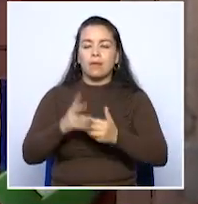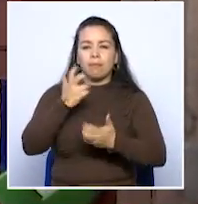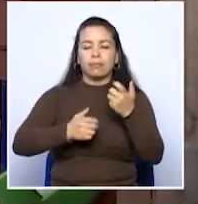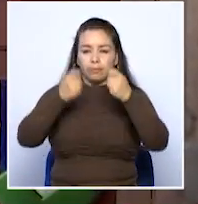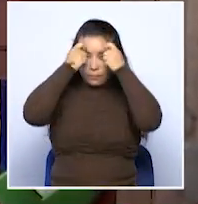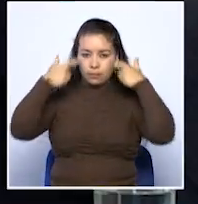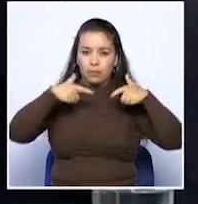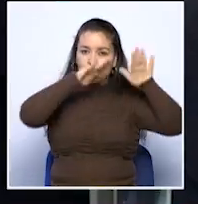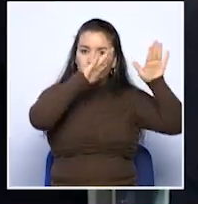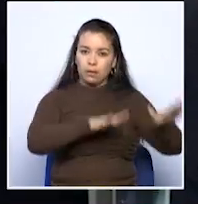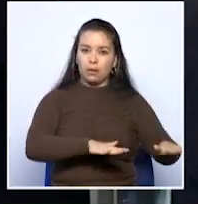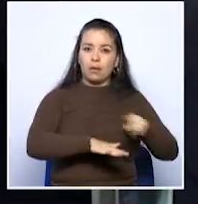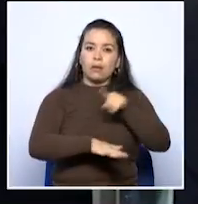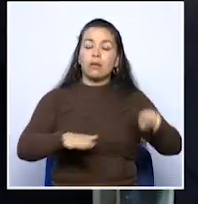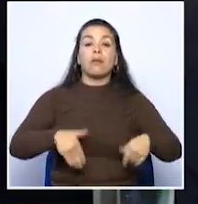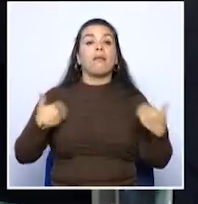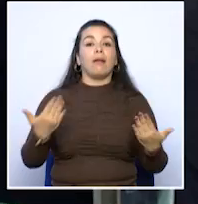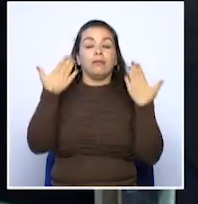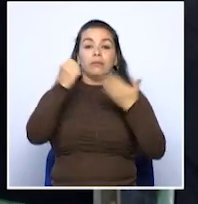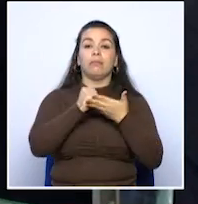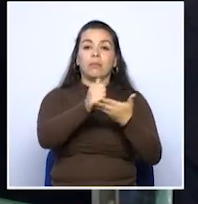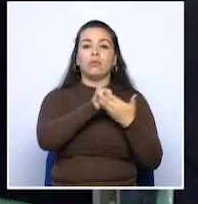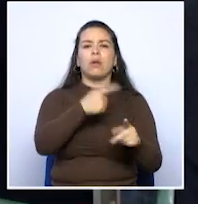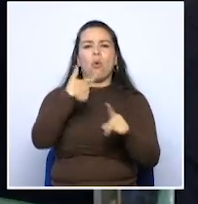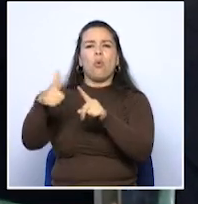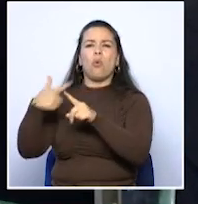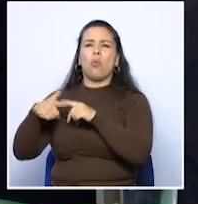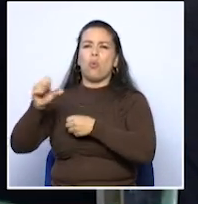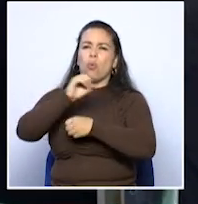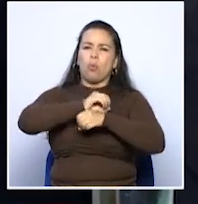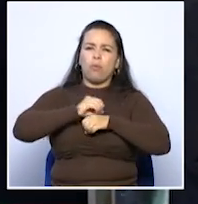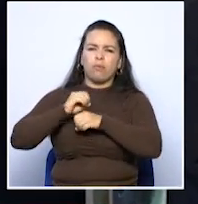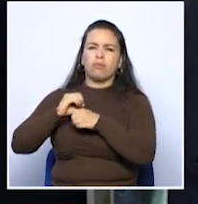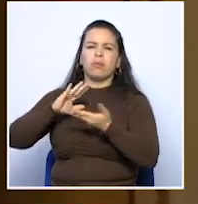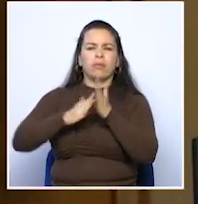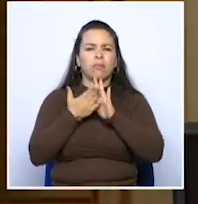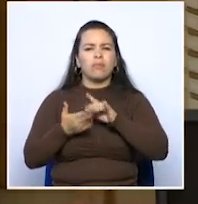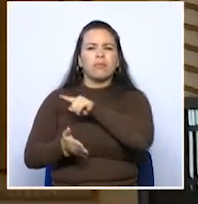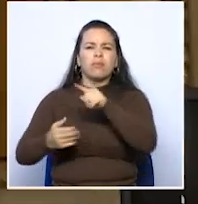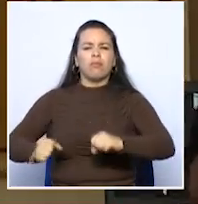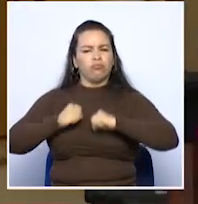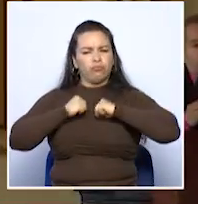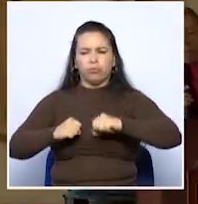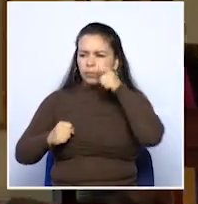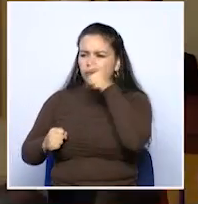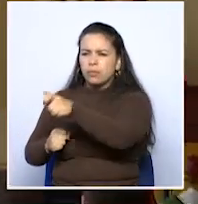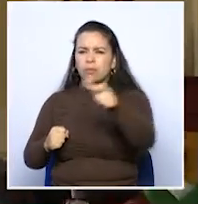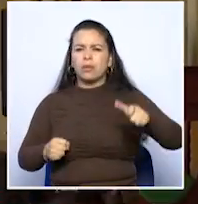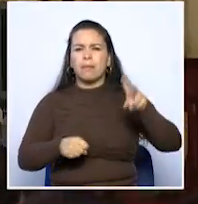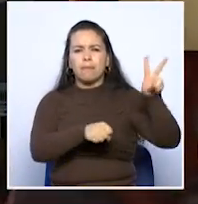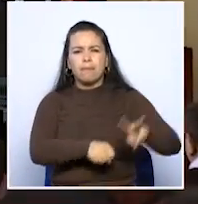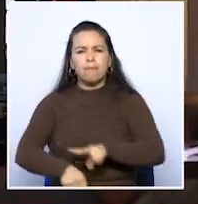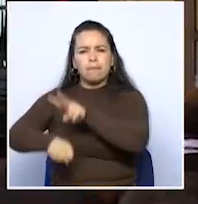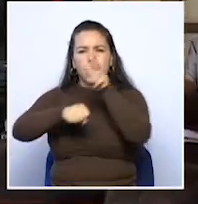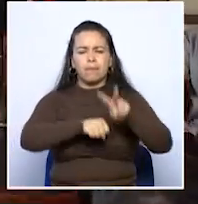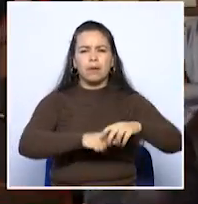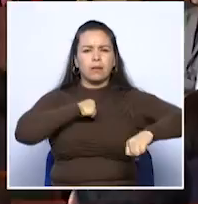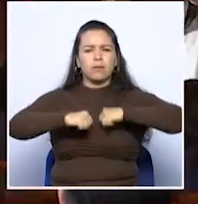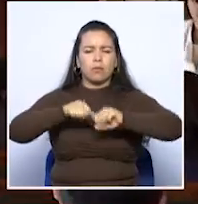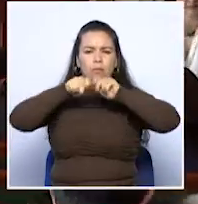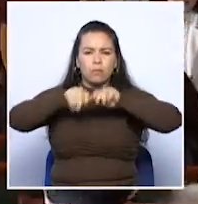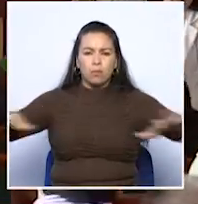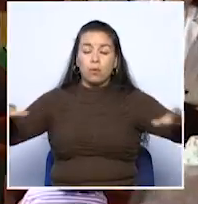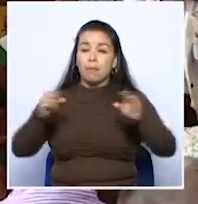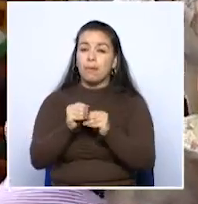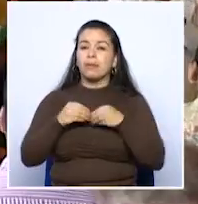representación que le permite a las personas y a las diferentes organizaciones comunitarias ejercer vigilancia sobre la gestión pública respecto a las